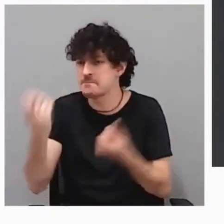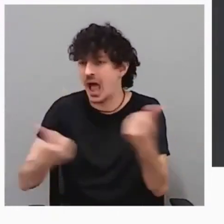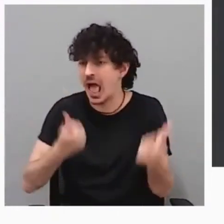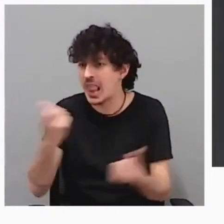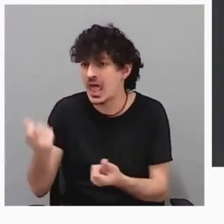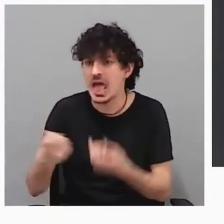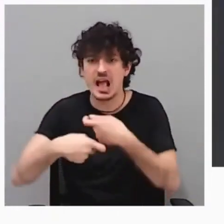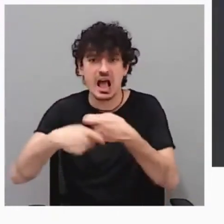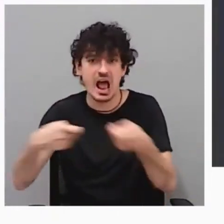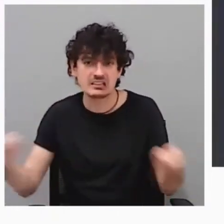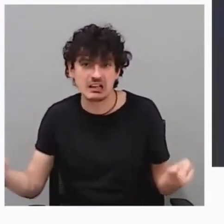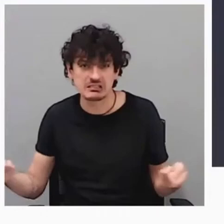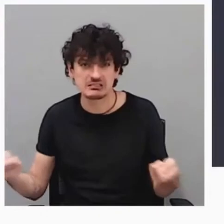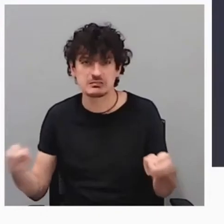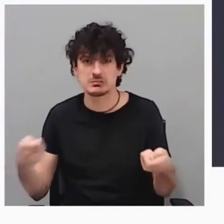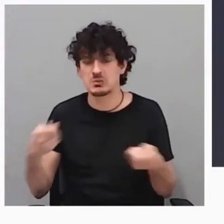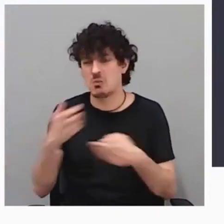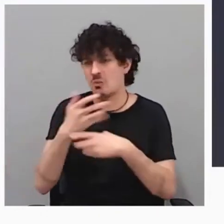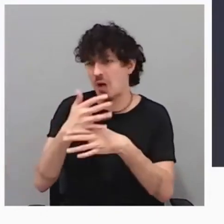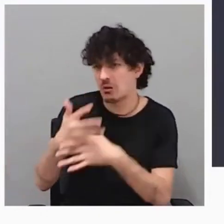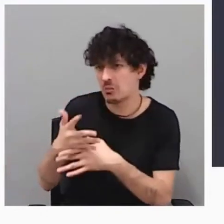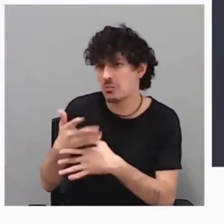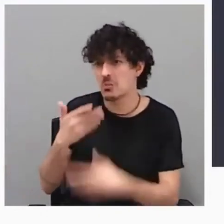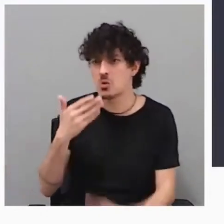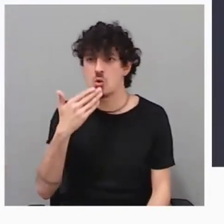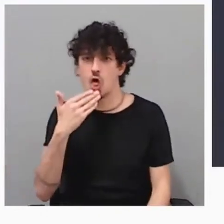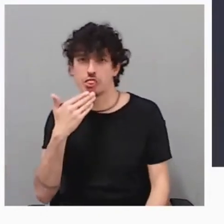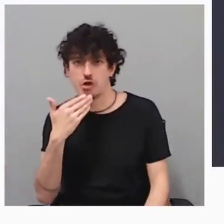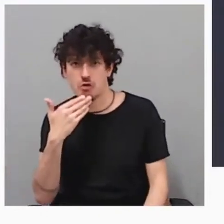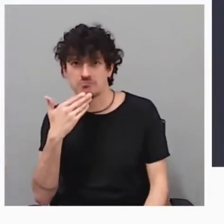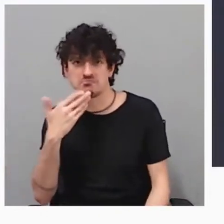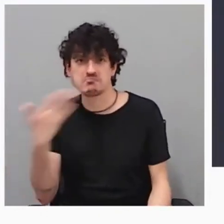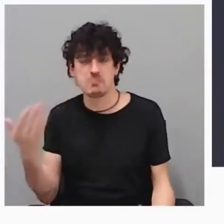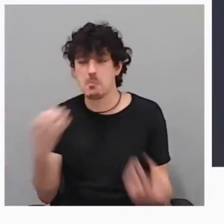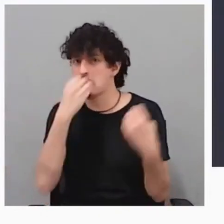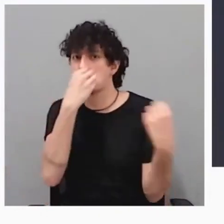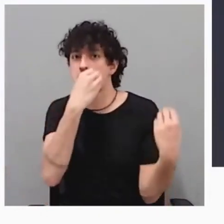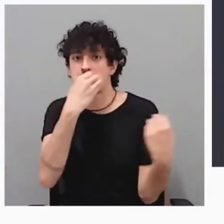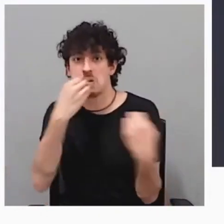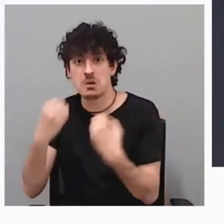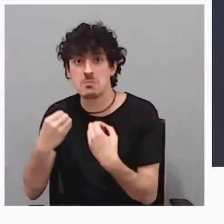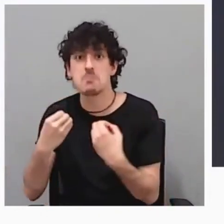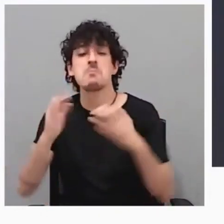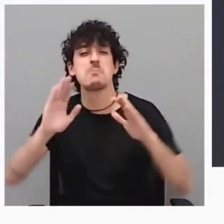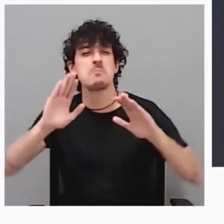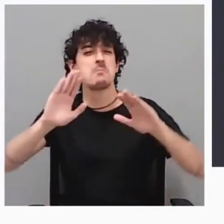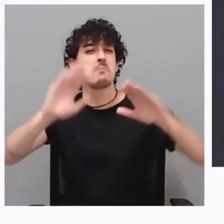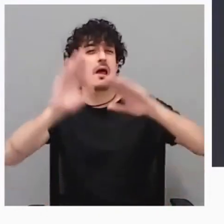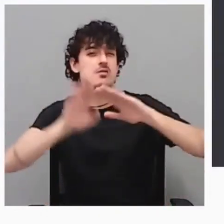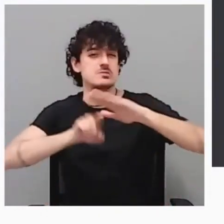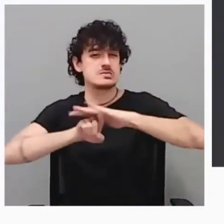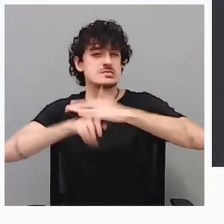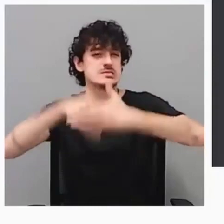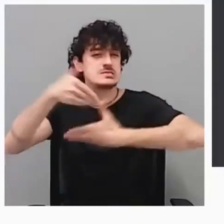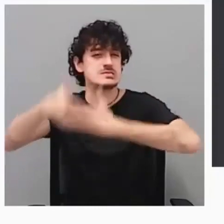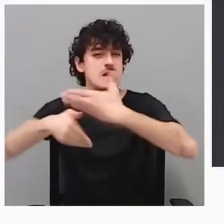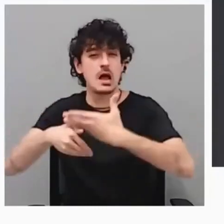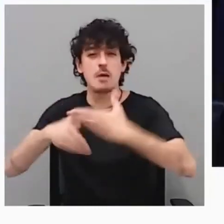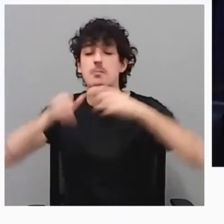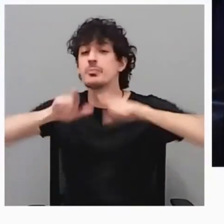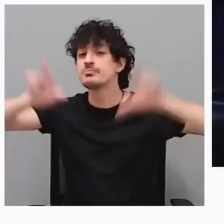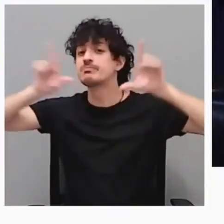actividades más lúdicas que, ojo, que estaban muy bien y cumplían su función. Pero los hemos ido desarrollando a donde el protagonista, una vez más,